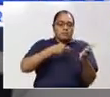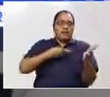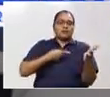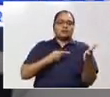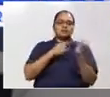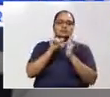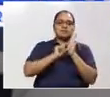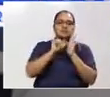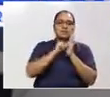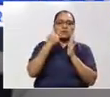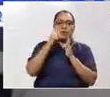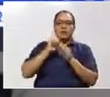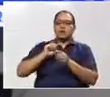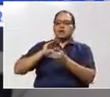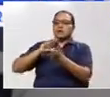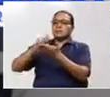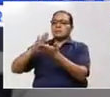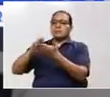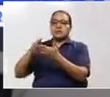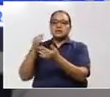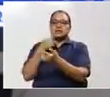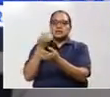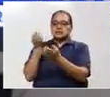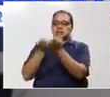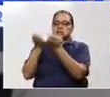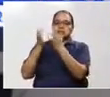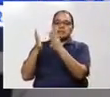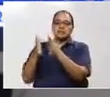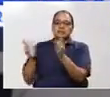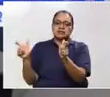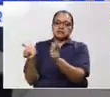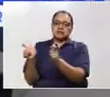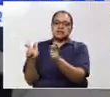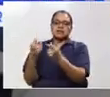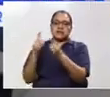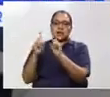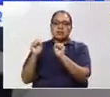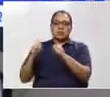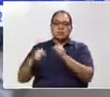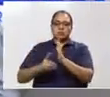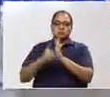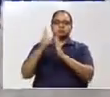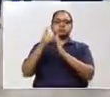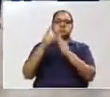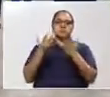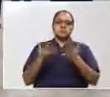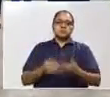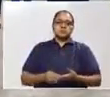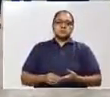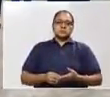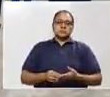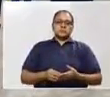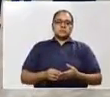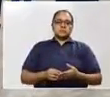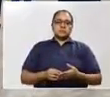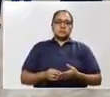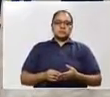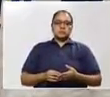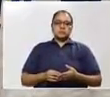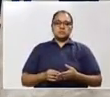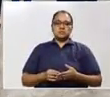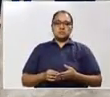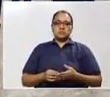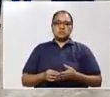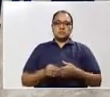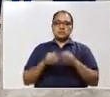mismo ayudar a las mismas empresas, principalmente a la micro y la mediana empresa, para que puedan subsistir. Muchas gracias, señor presidente. Bueno, también